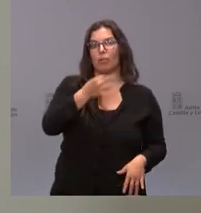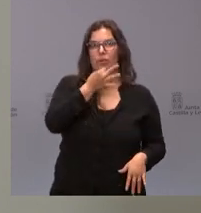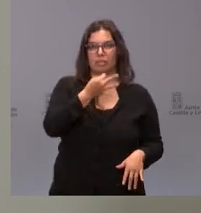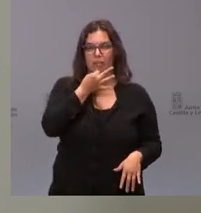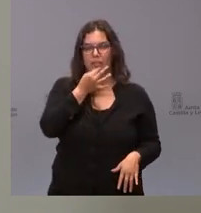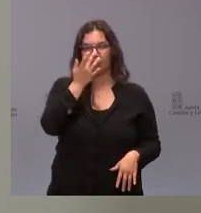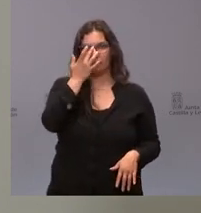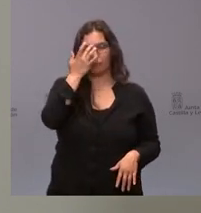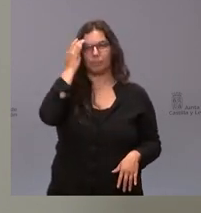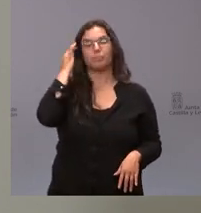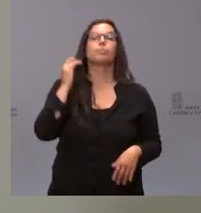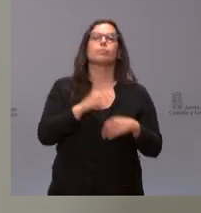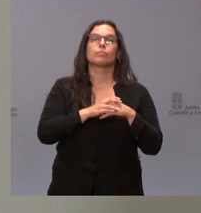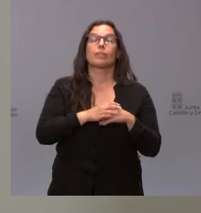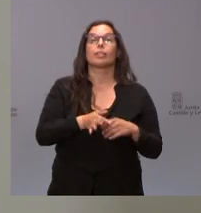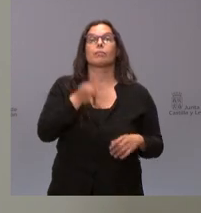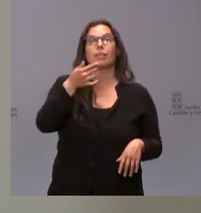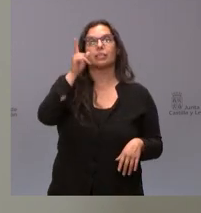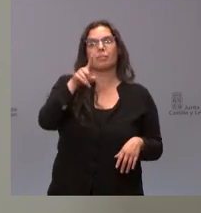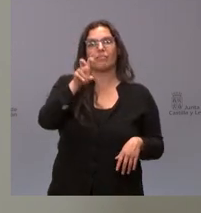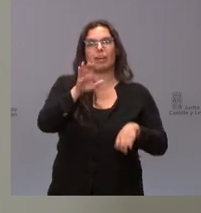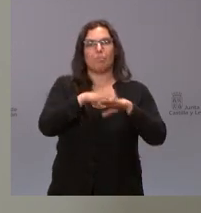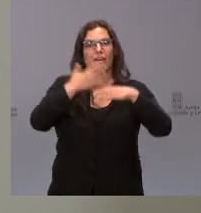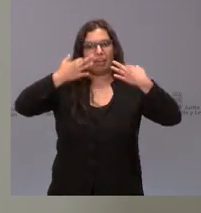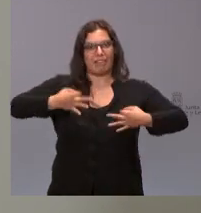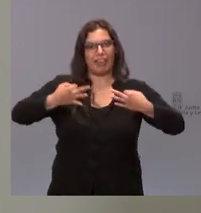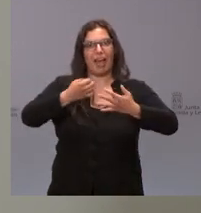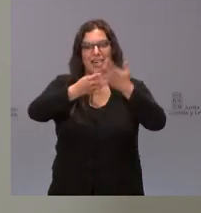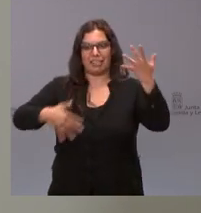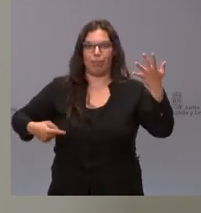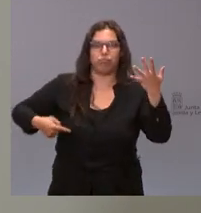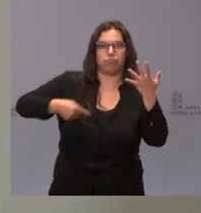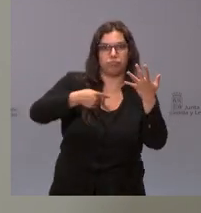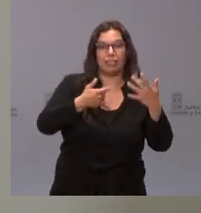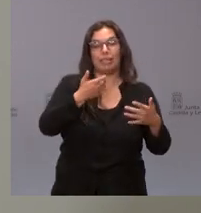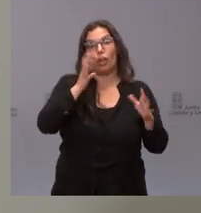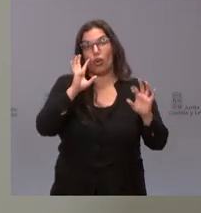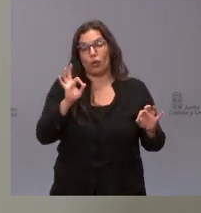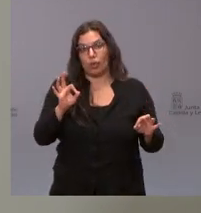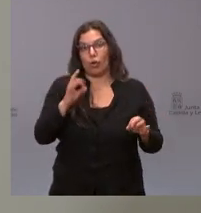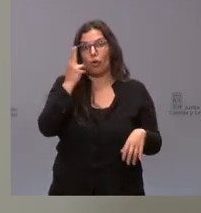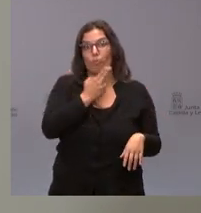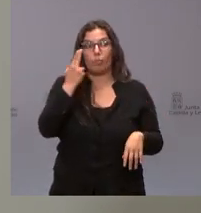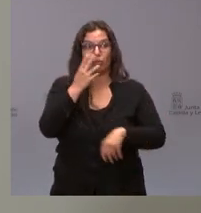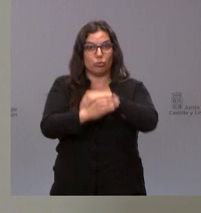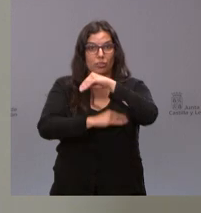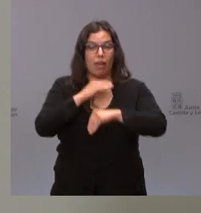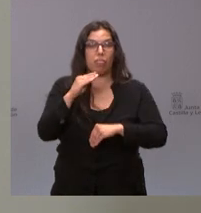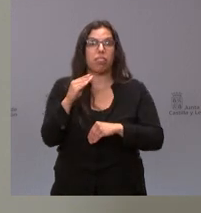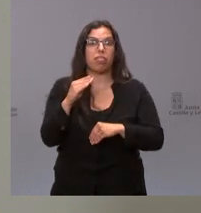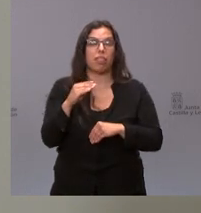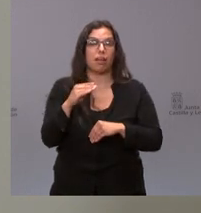y en segundo lugar que esto sirve para reducir listas de espera porque lógicamente el compromiso que